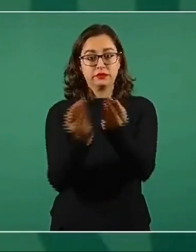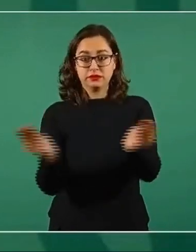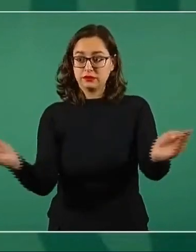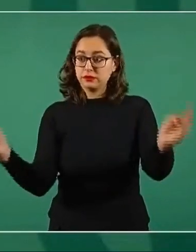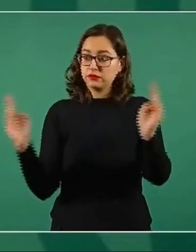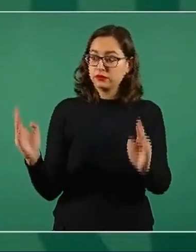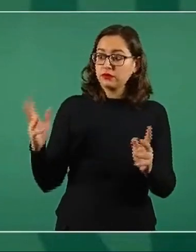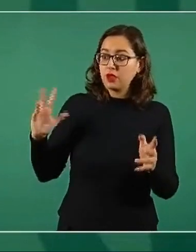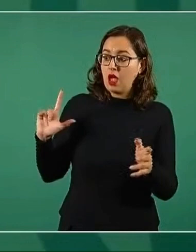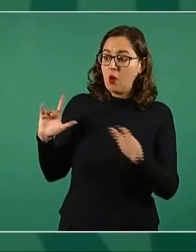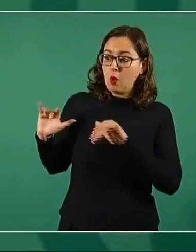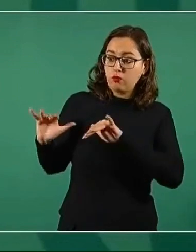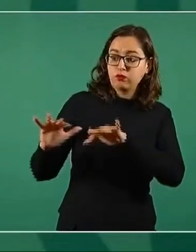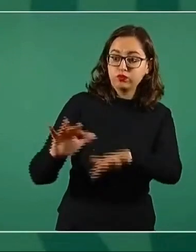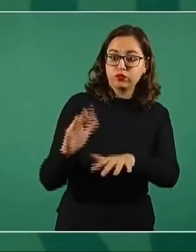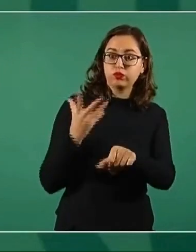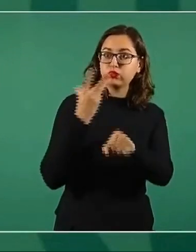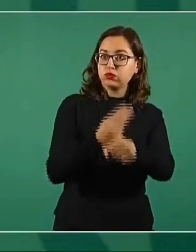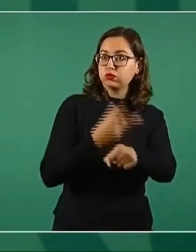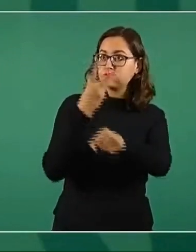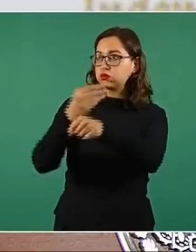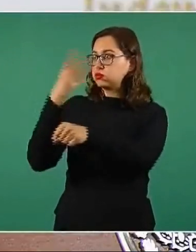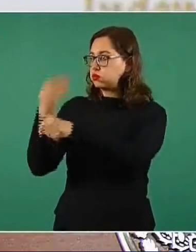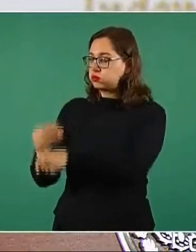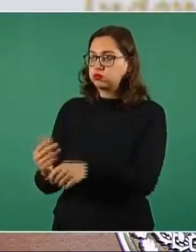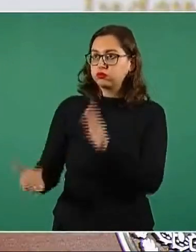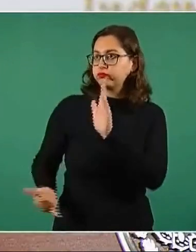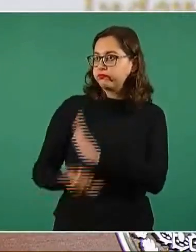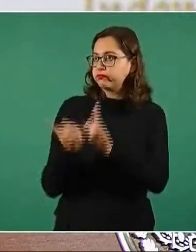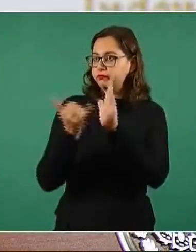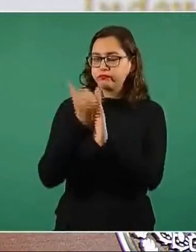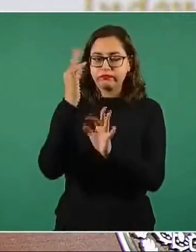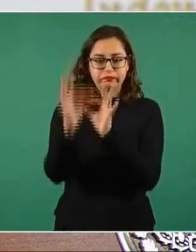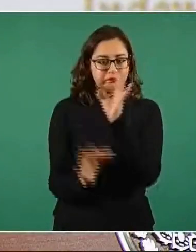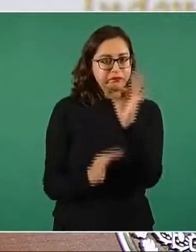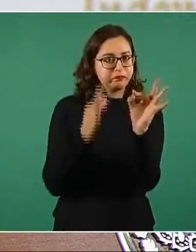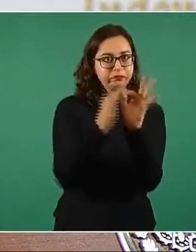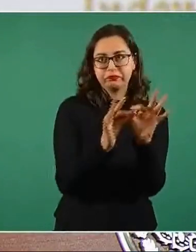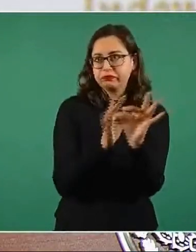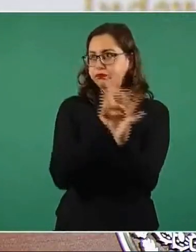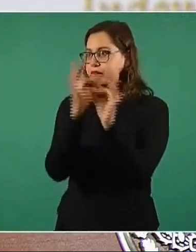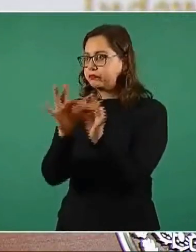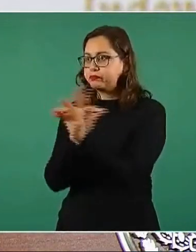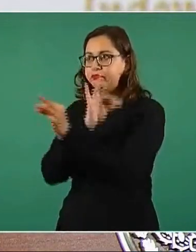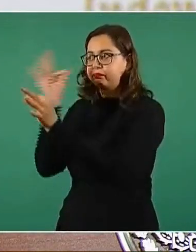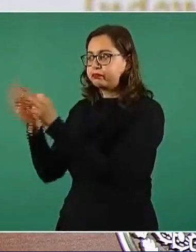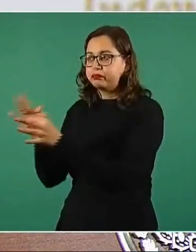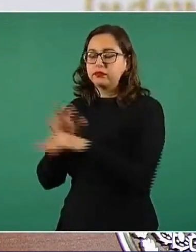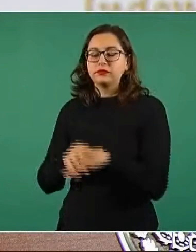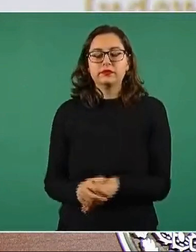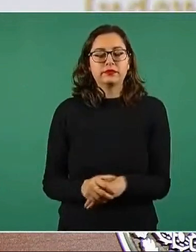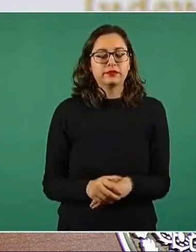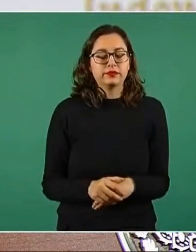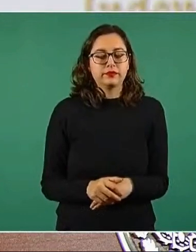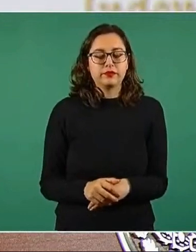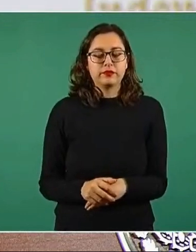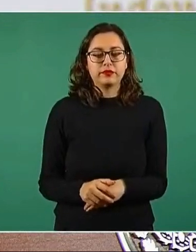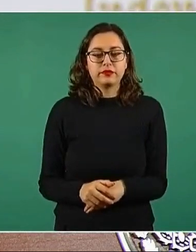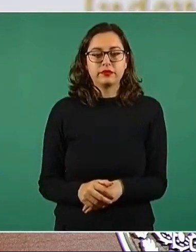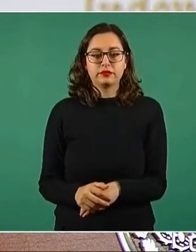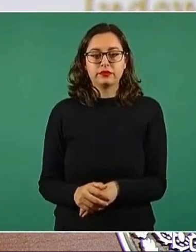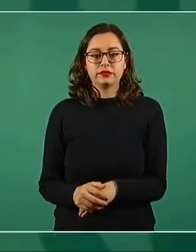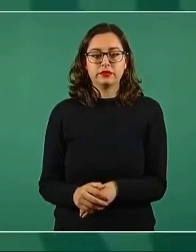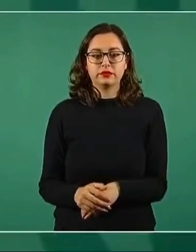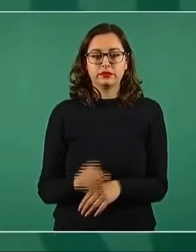inconclusas, abrir para el riego,